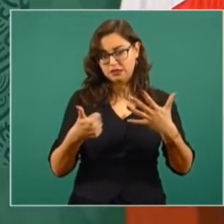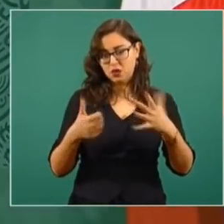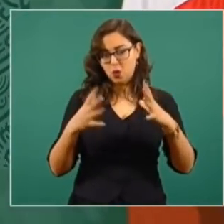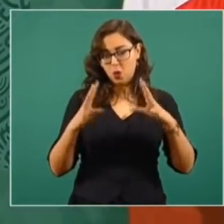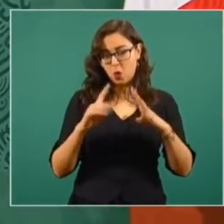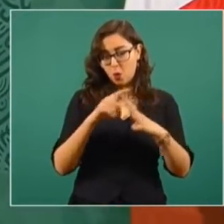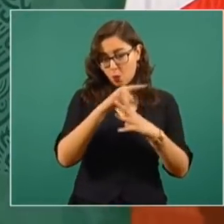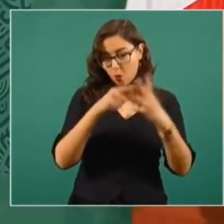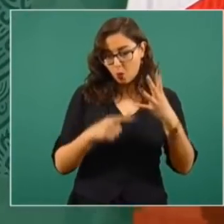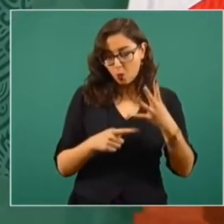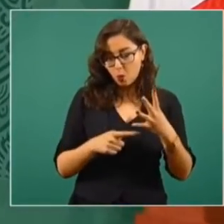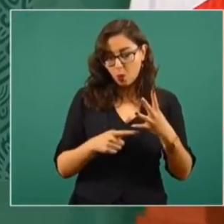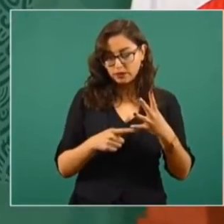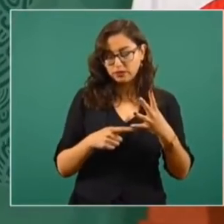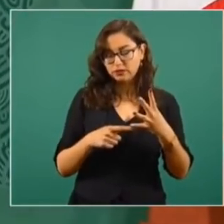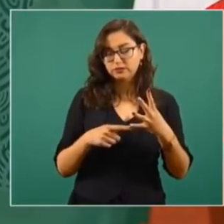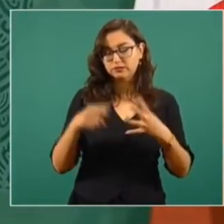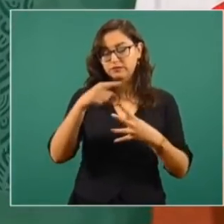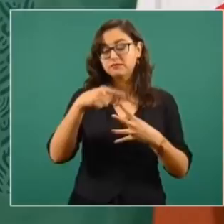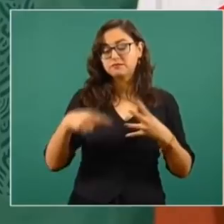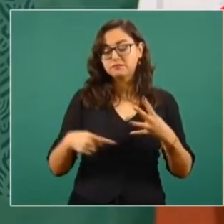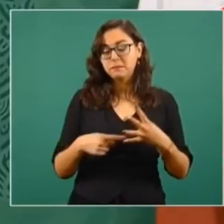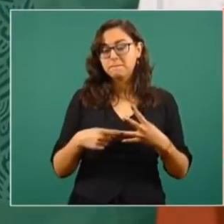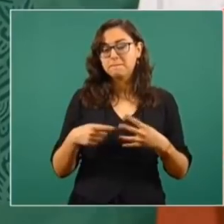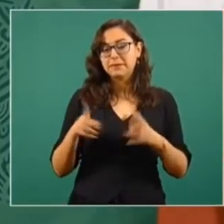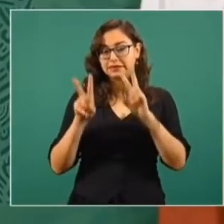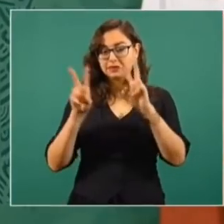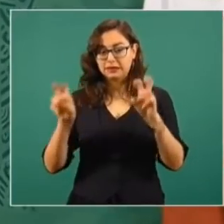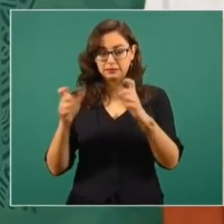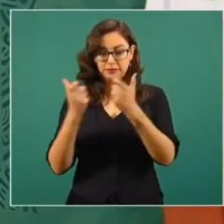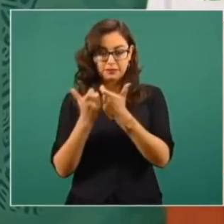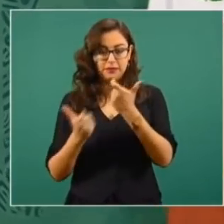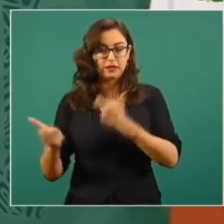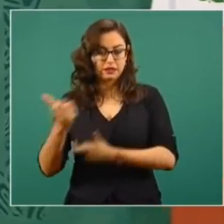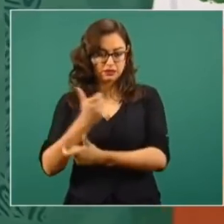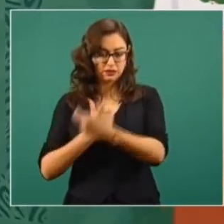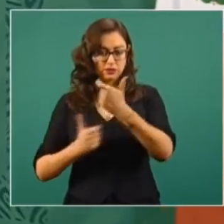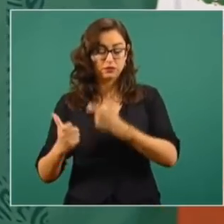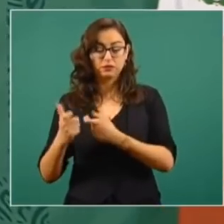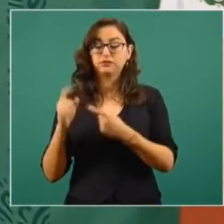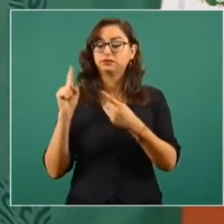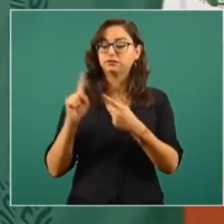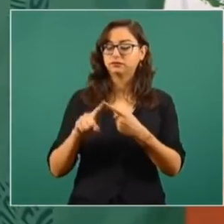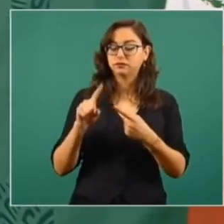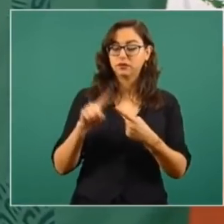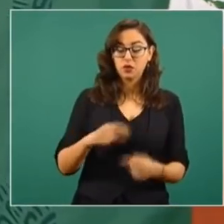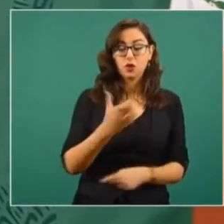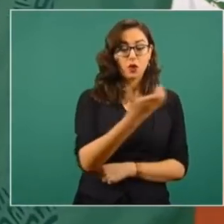cuatro lineamientos. Uno, fortalecer el campo,